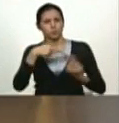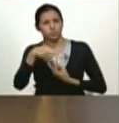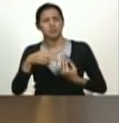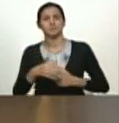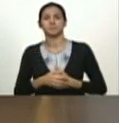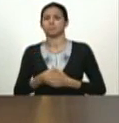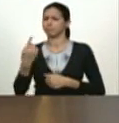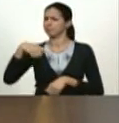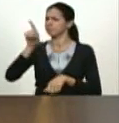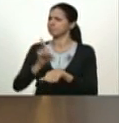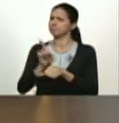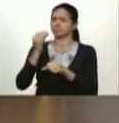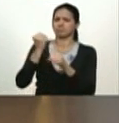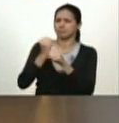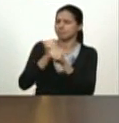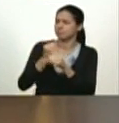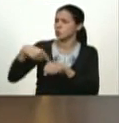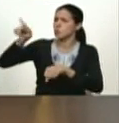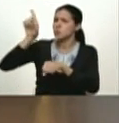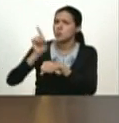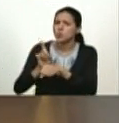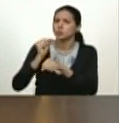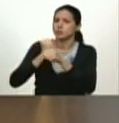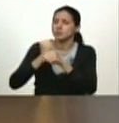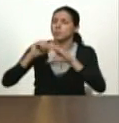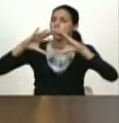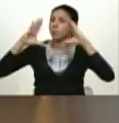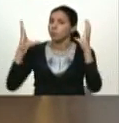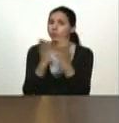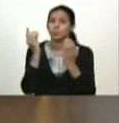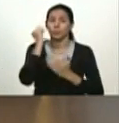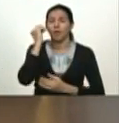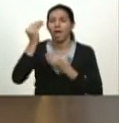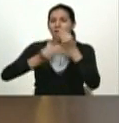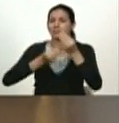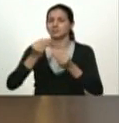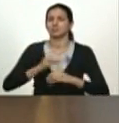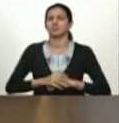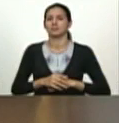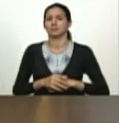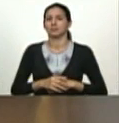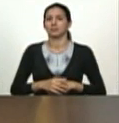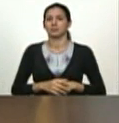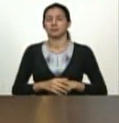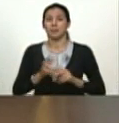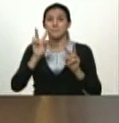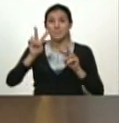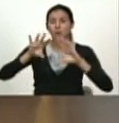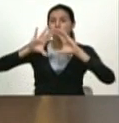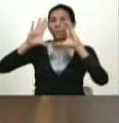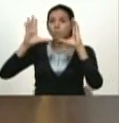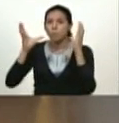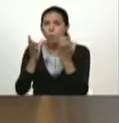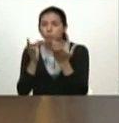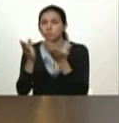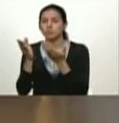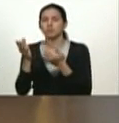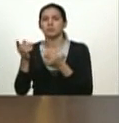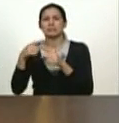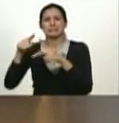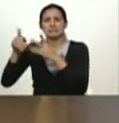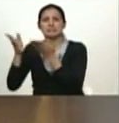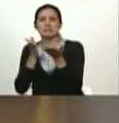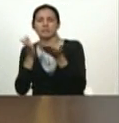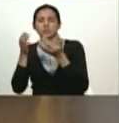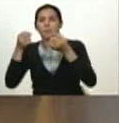única en Venezuela y creo que en el mundo mientras más veo del mundo y los servicios penitenciarios